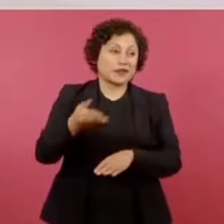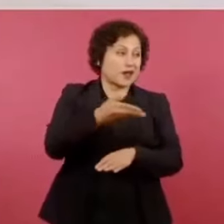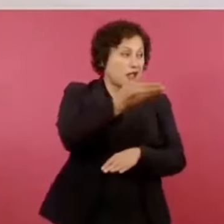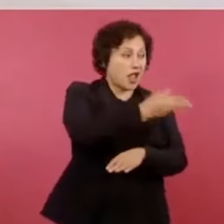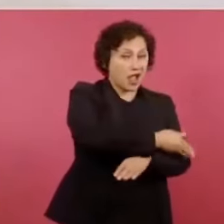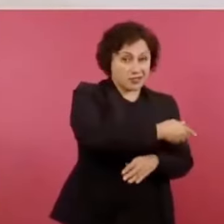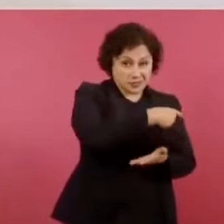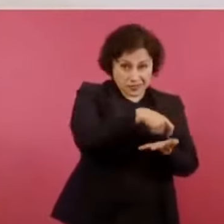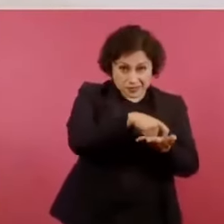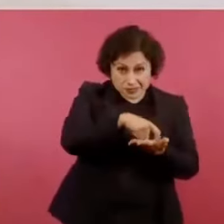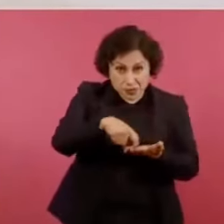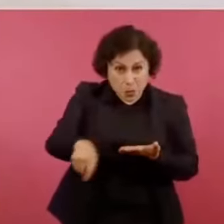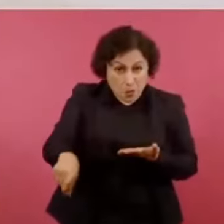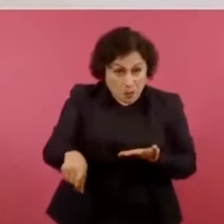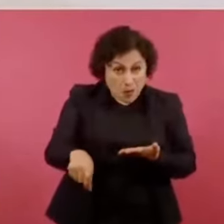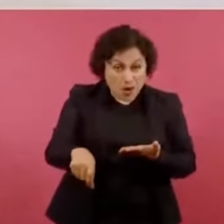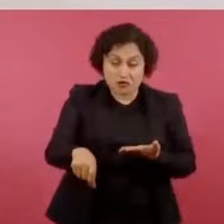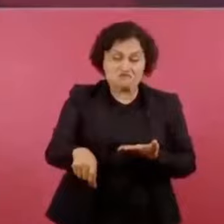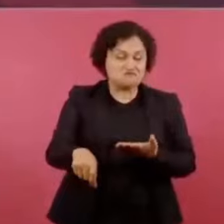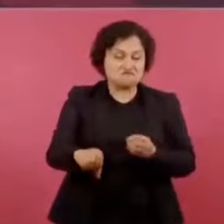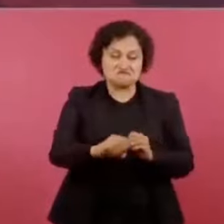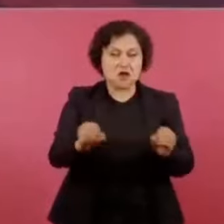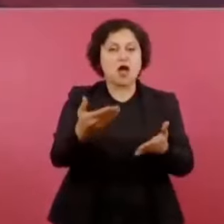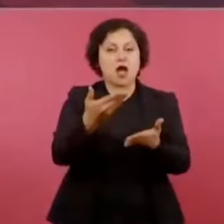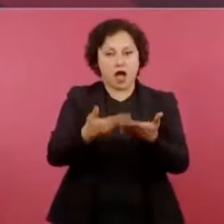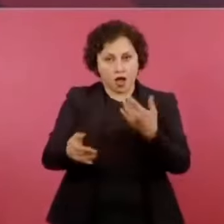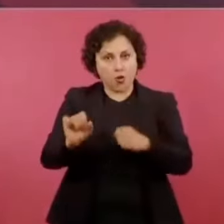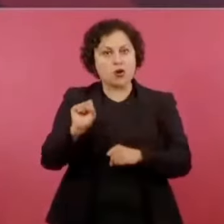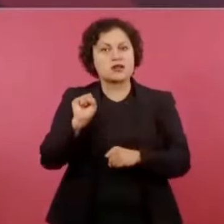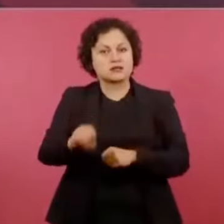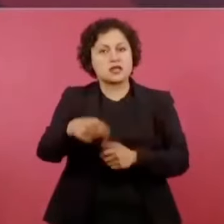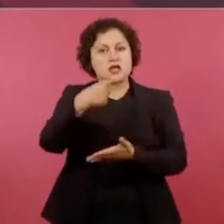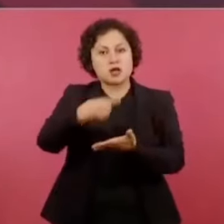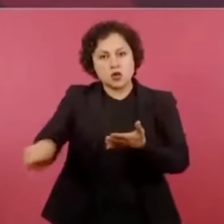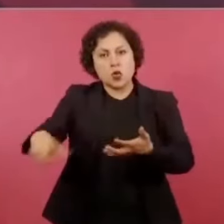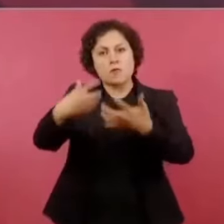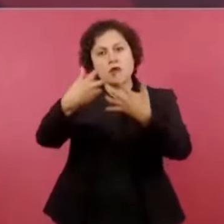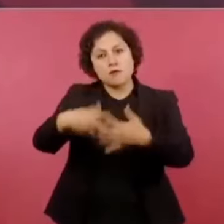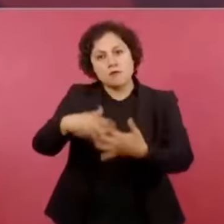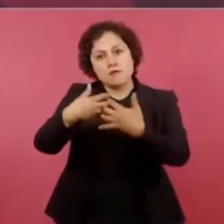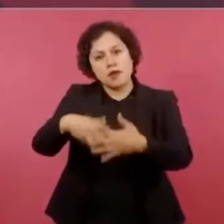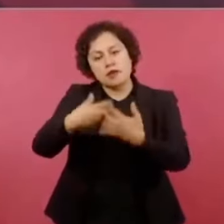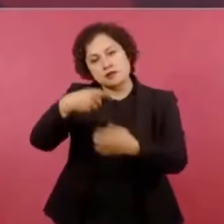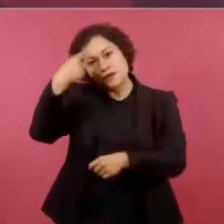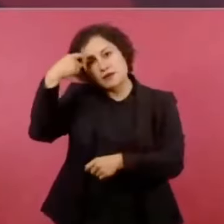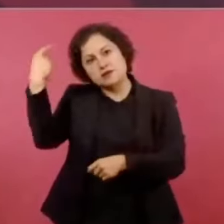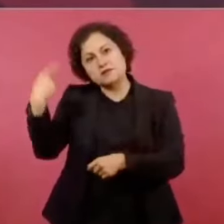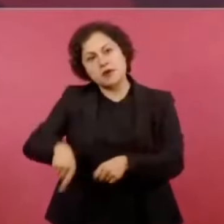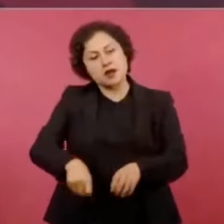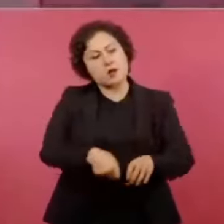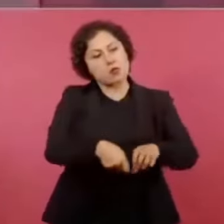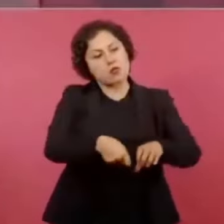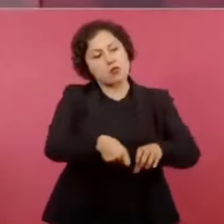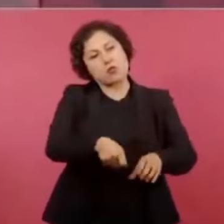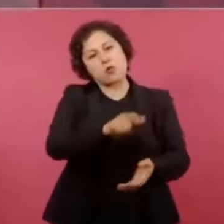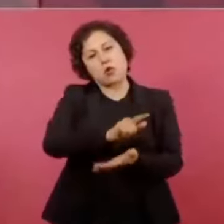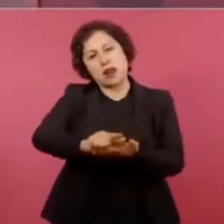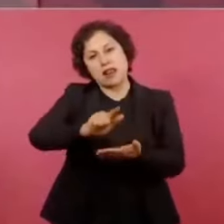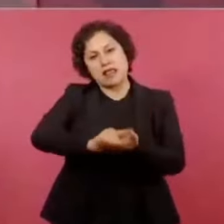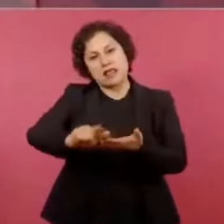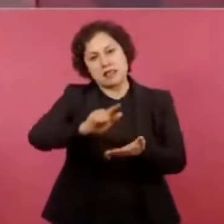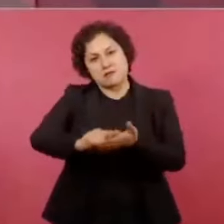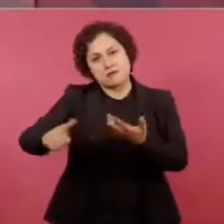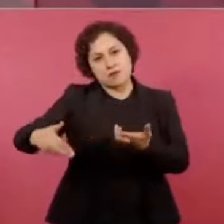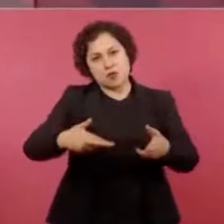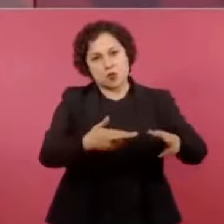en marina como ahora para desasolve de los